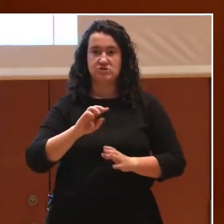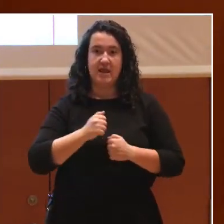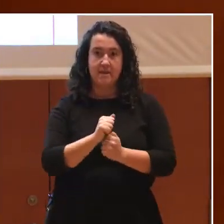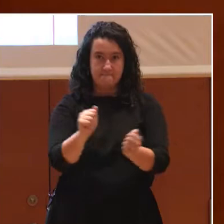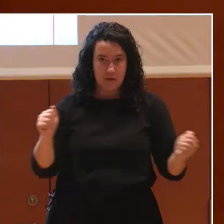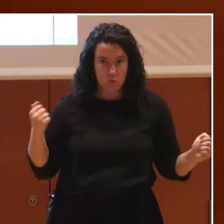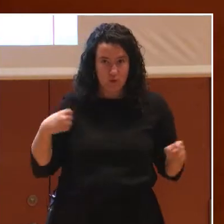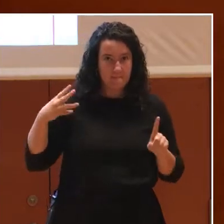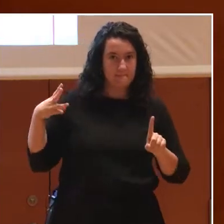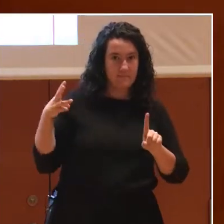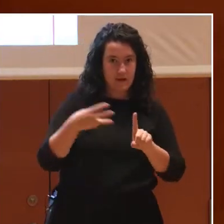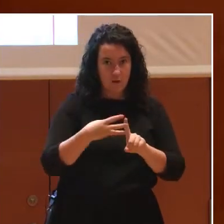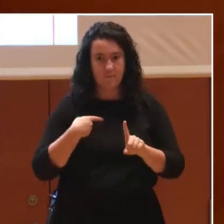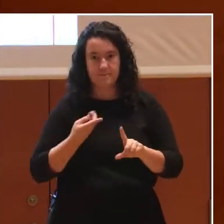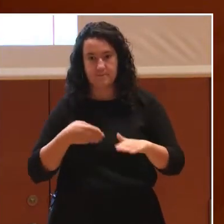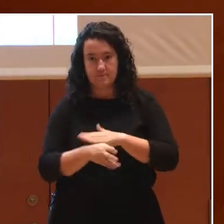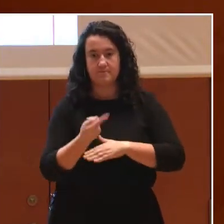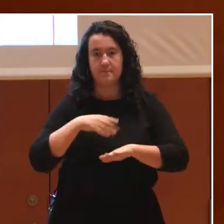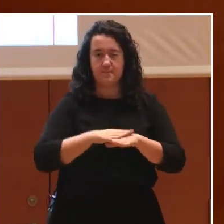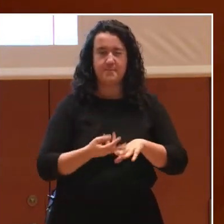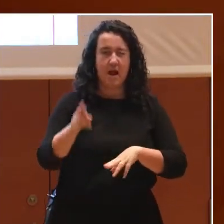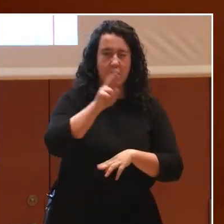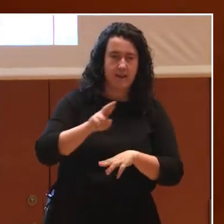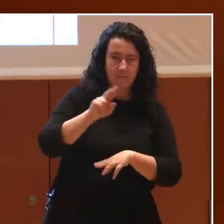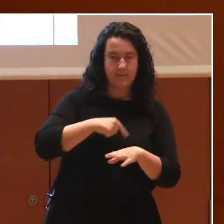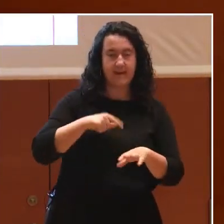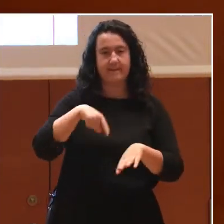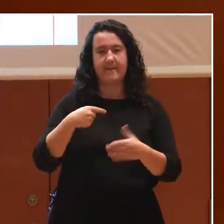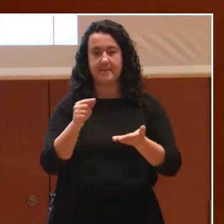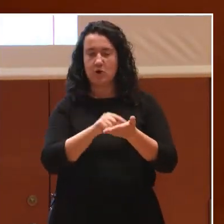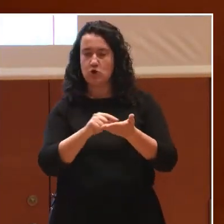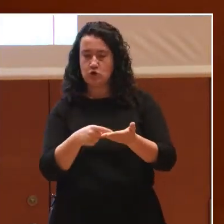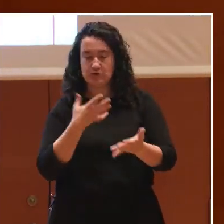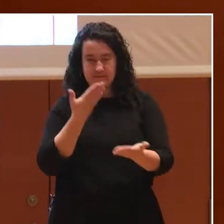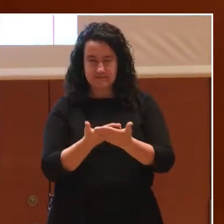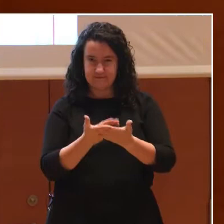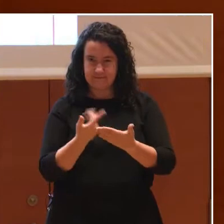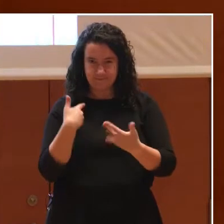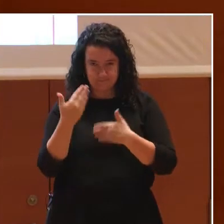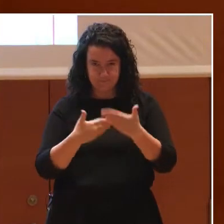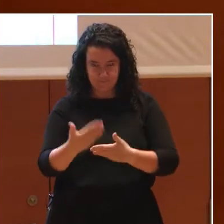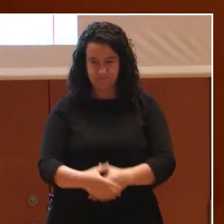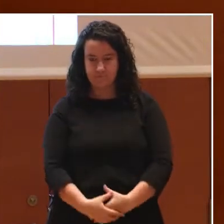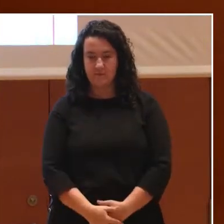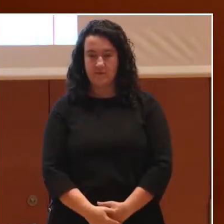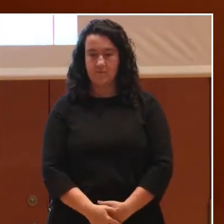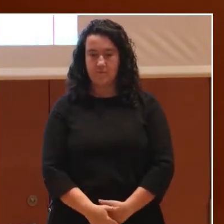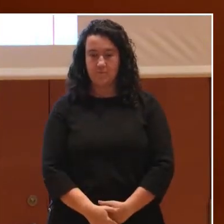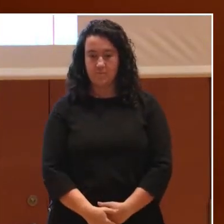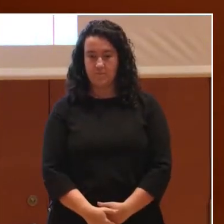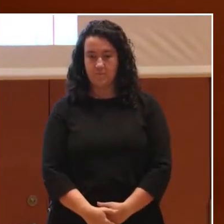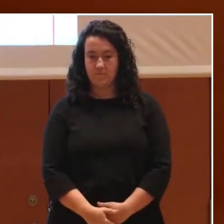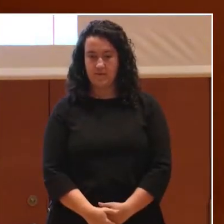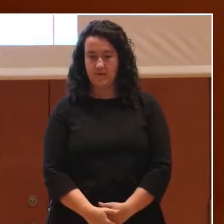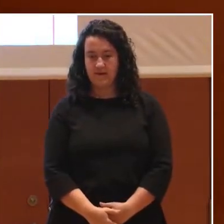recuperarlo con detalle y chequear también las notas que hemos ido tomando. De cualquier manera, y